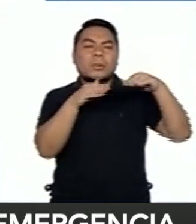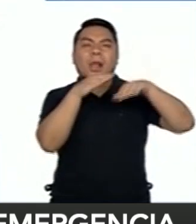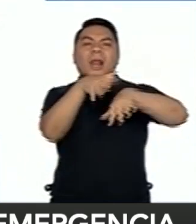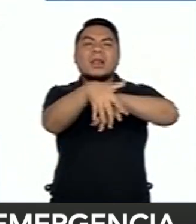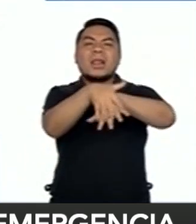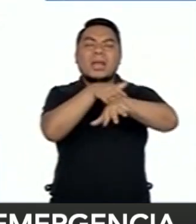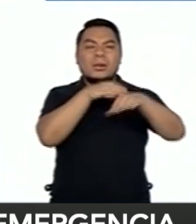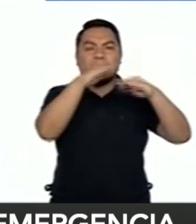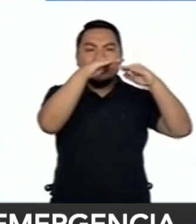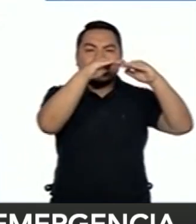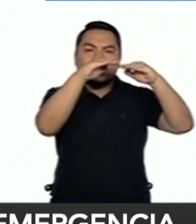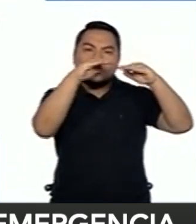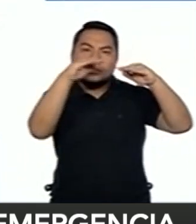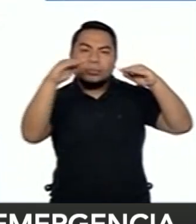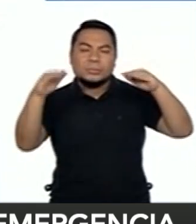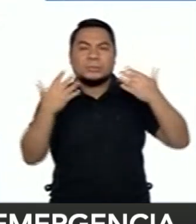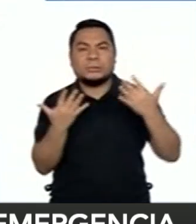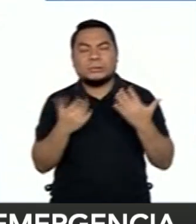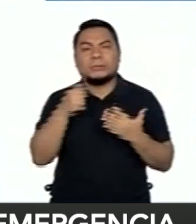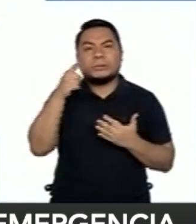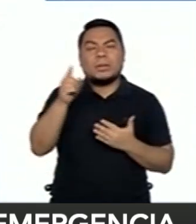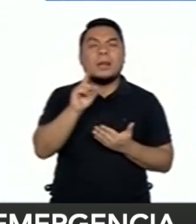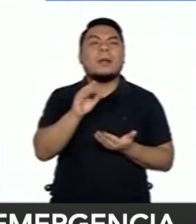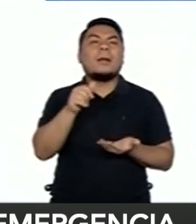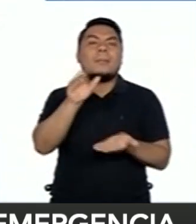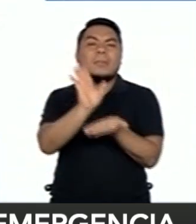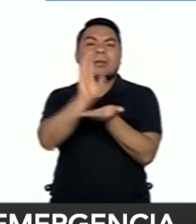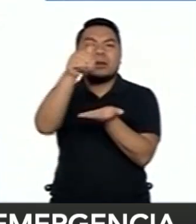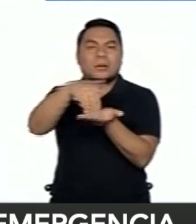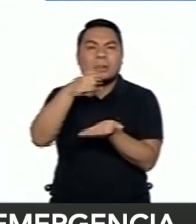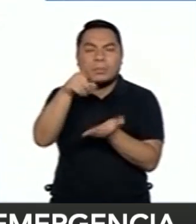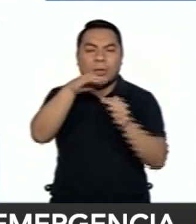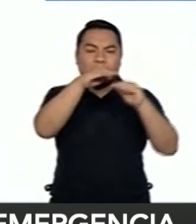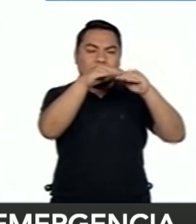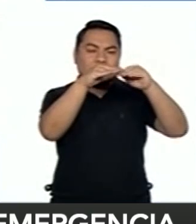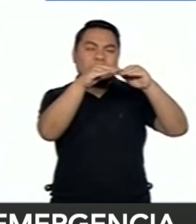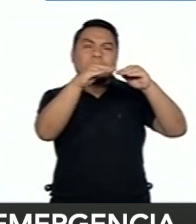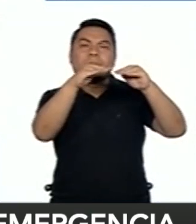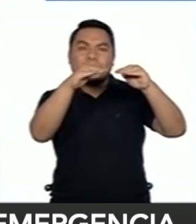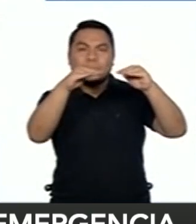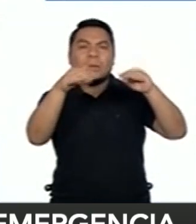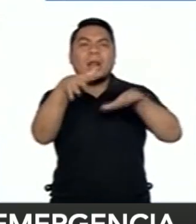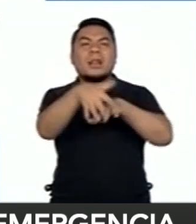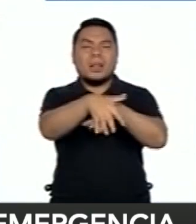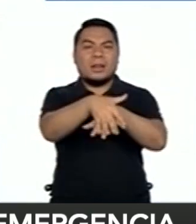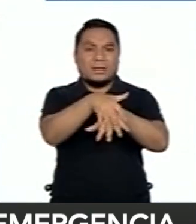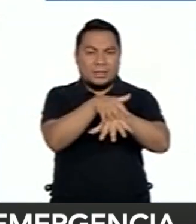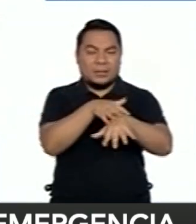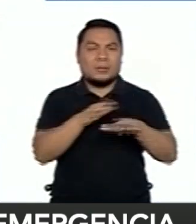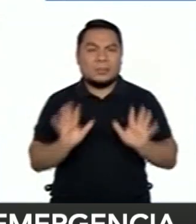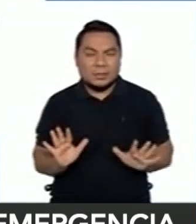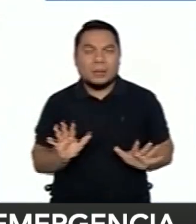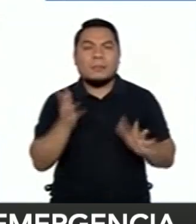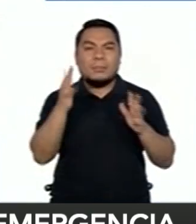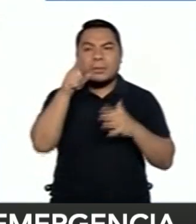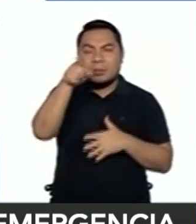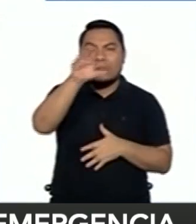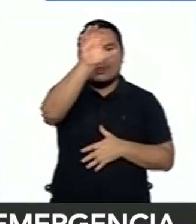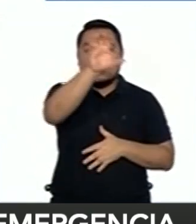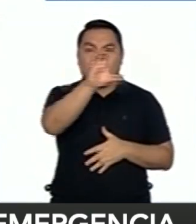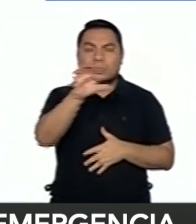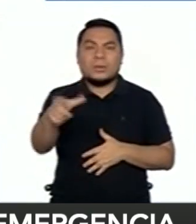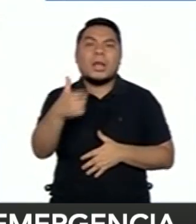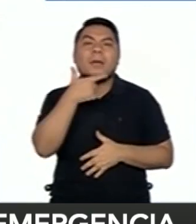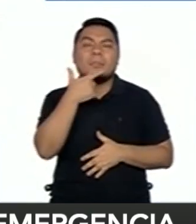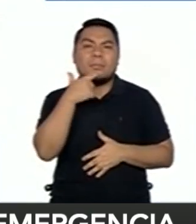entre estable y crecimiento. Entonces, ya hay, son diferentes matices, pero más o menos es el grupo